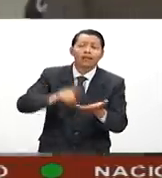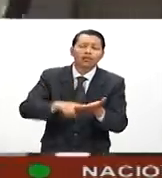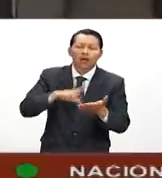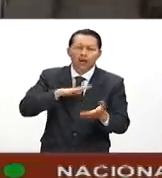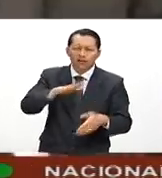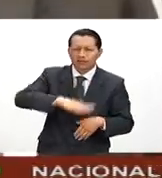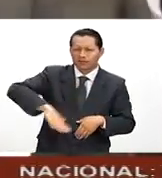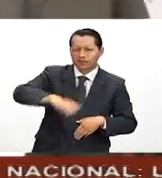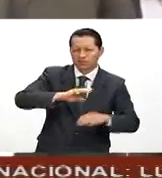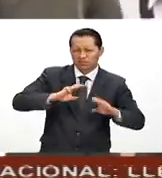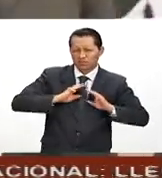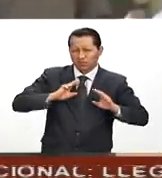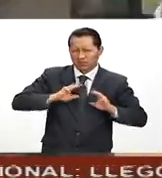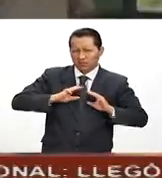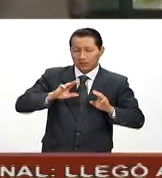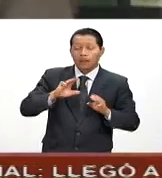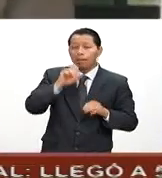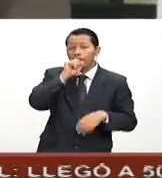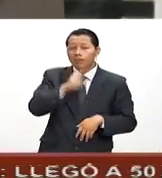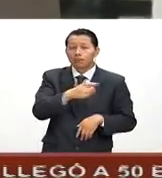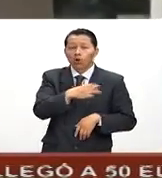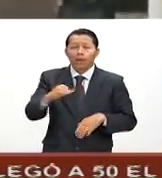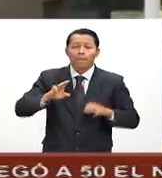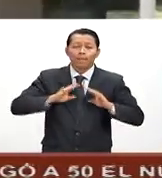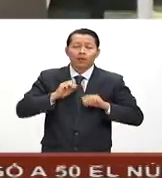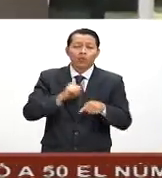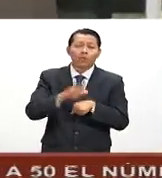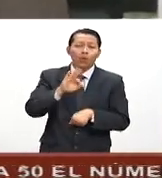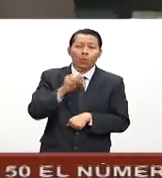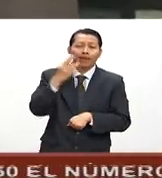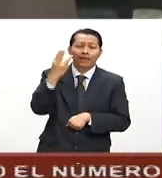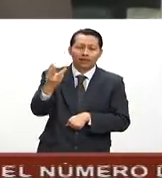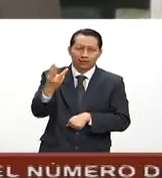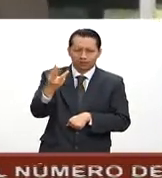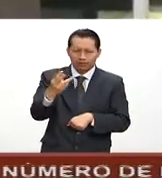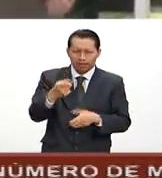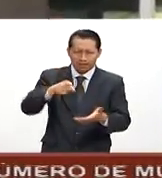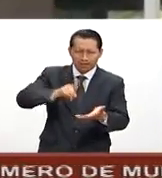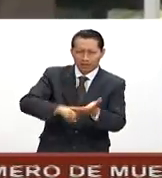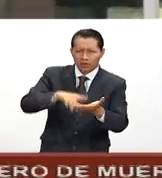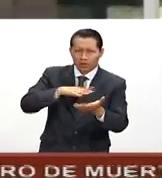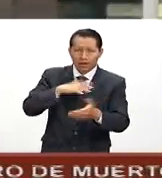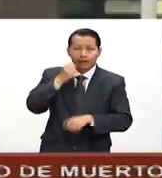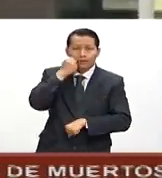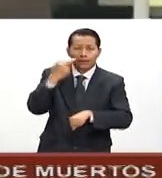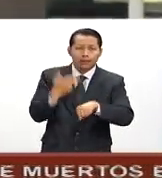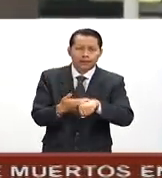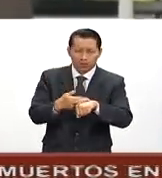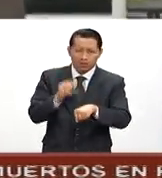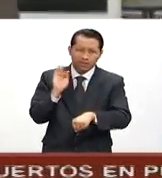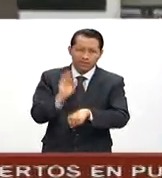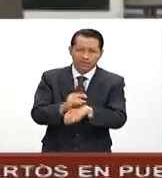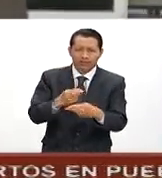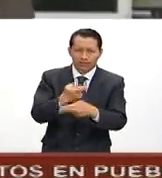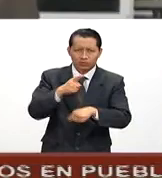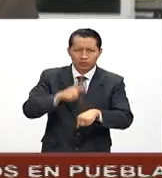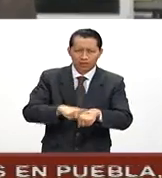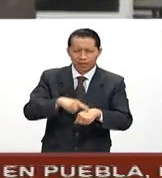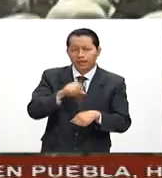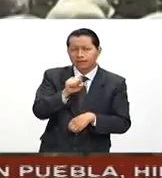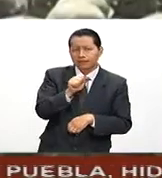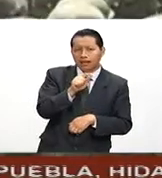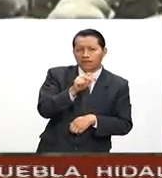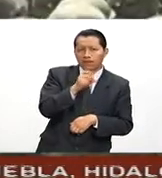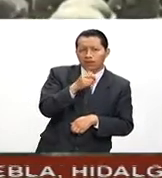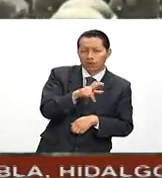la zona Sierra Costa del campo militar número 43. Ahí, acompañado por el secretario de la Defensa Nacional, Salvador Cienfuegos,